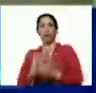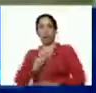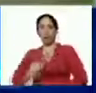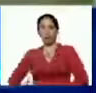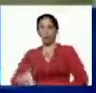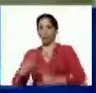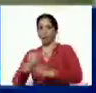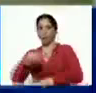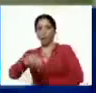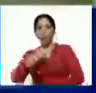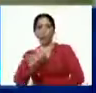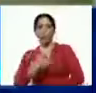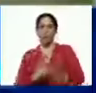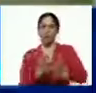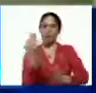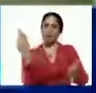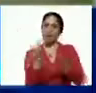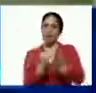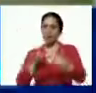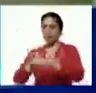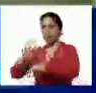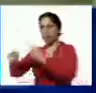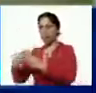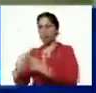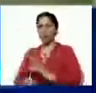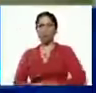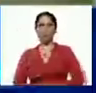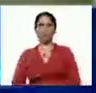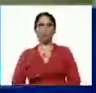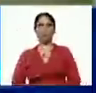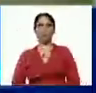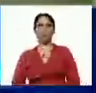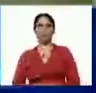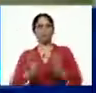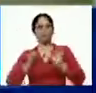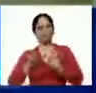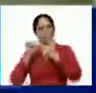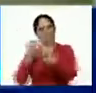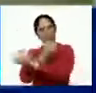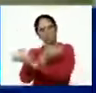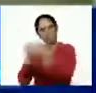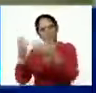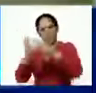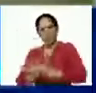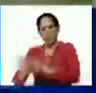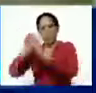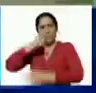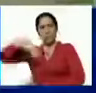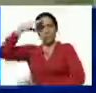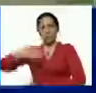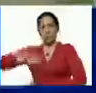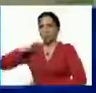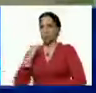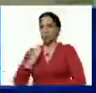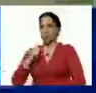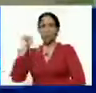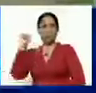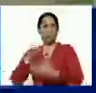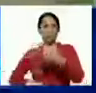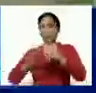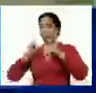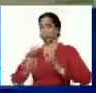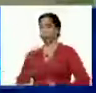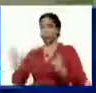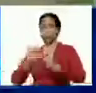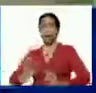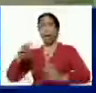Aquí decimos, leales siempre. Seguimos en perfecta unión cívico-militar sin bajar la guardia en